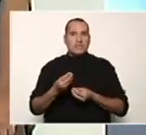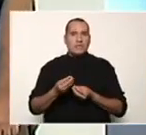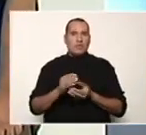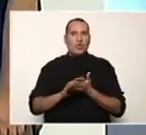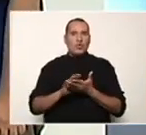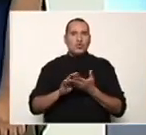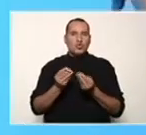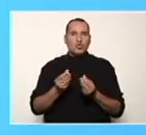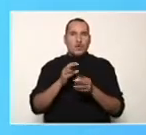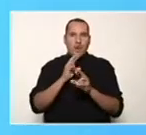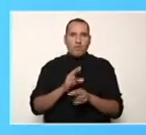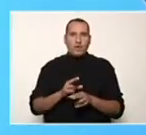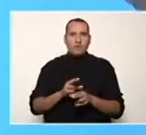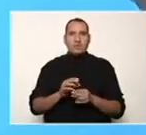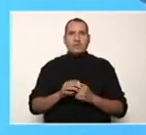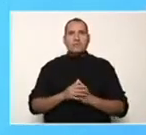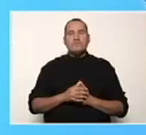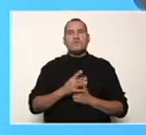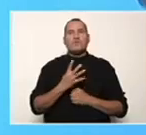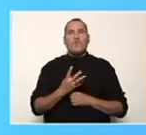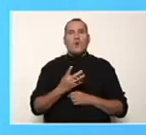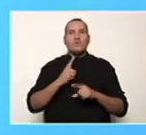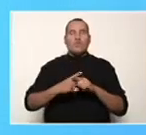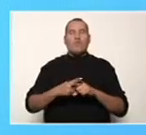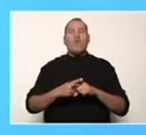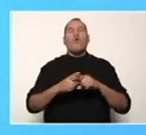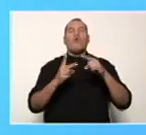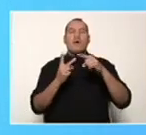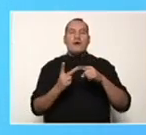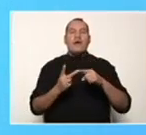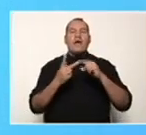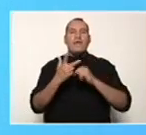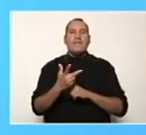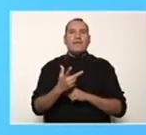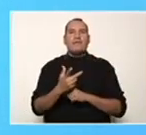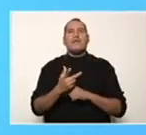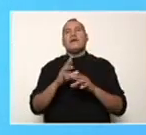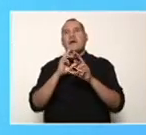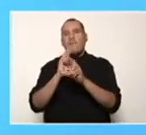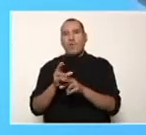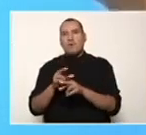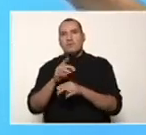4 por raíz de 3 da 4 raíz de 3.